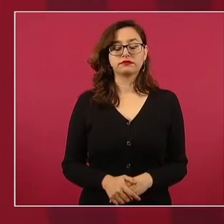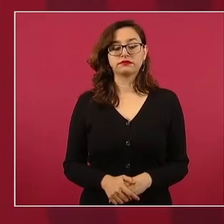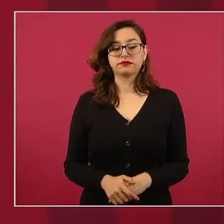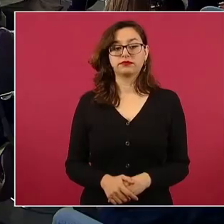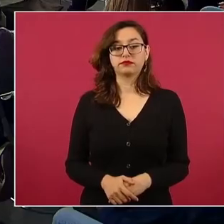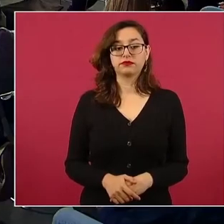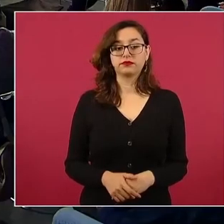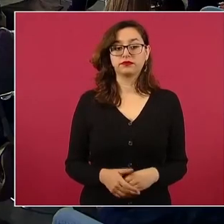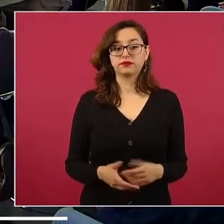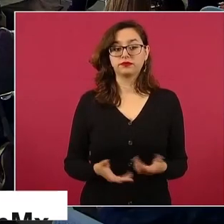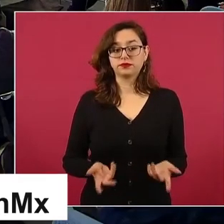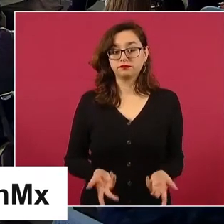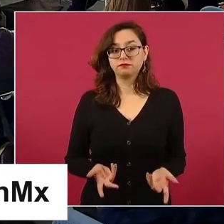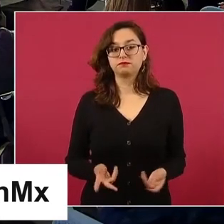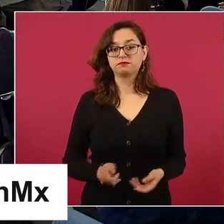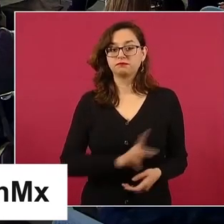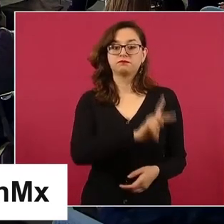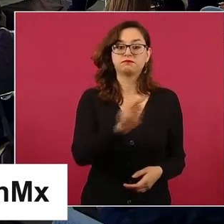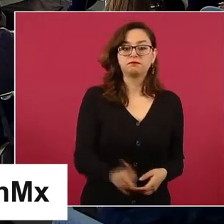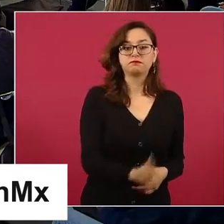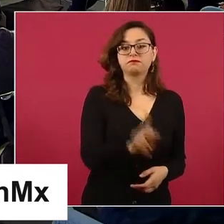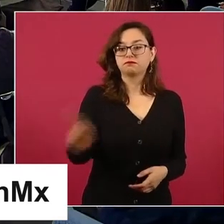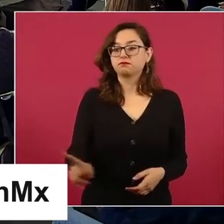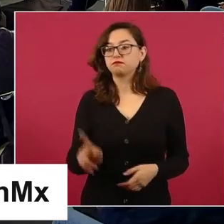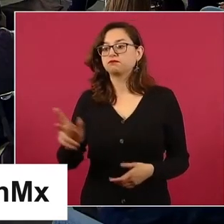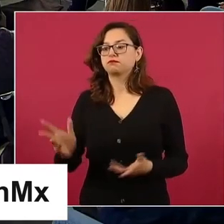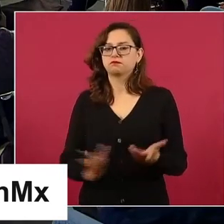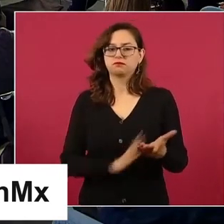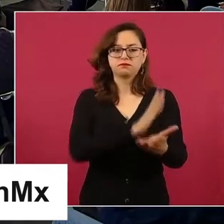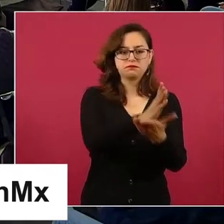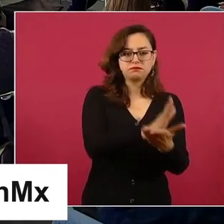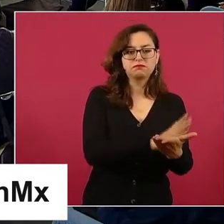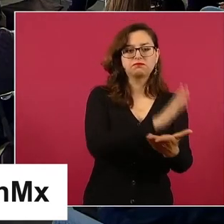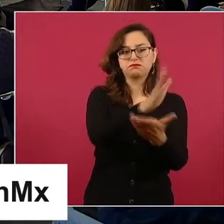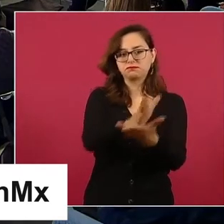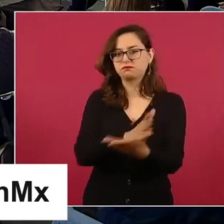Entonces, llegábamos a los pueblos y, de todas maneras,